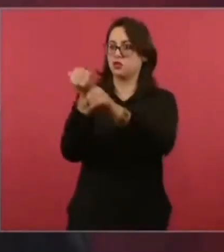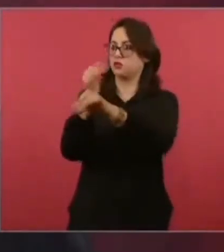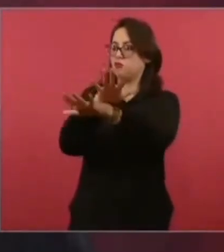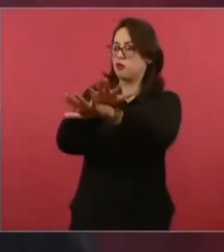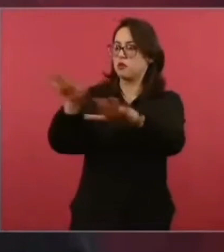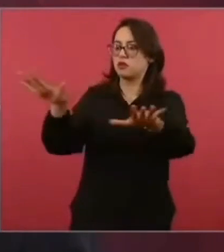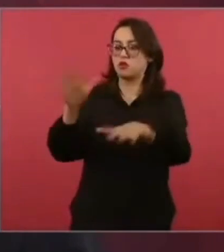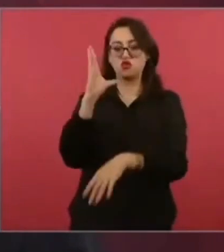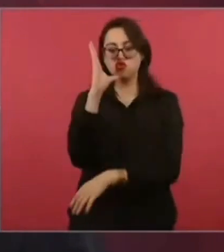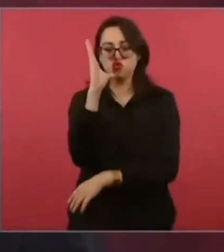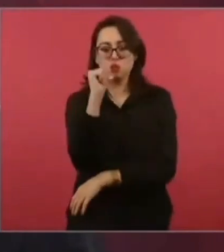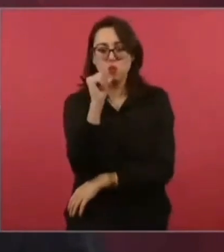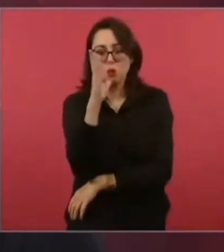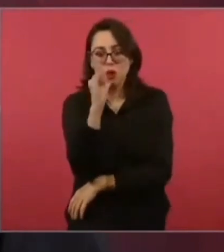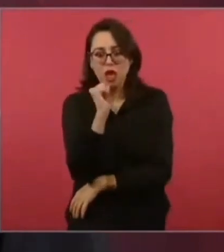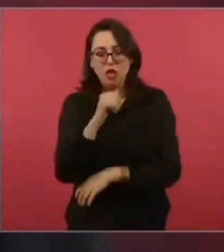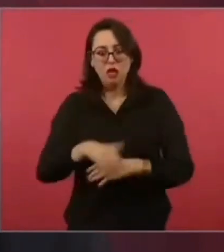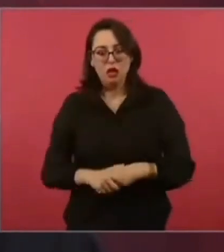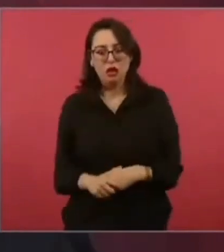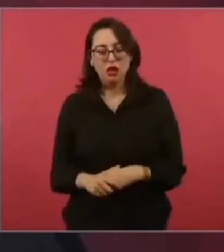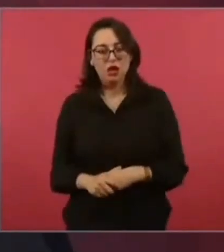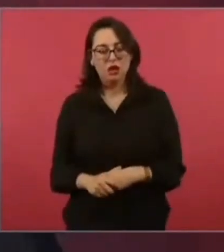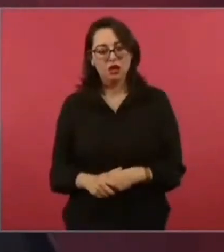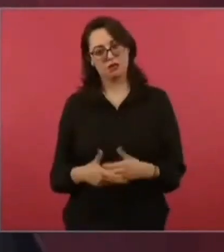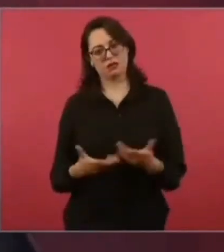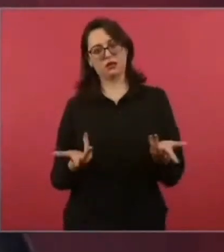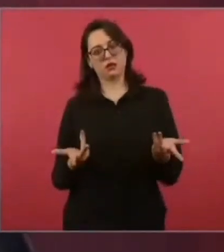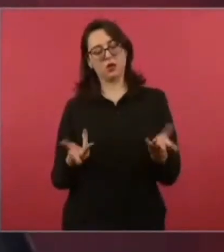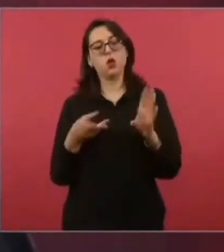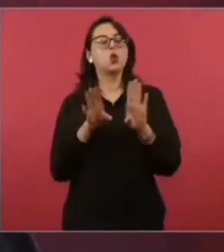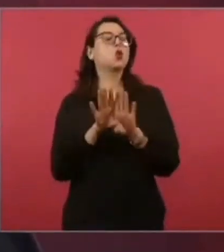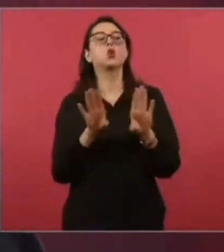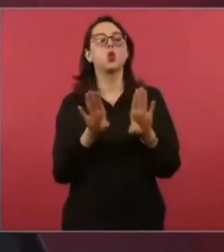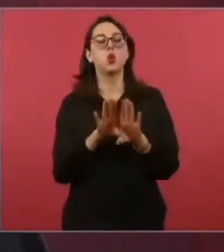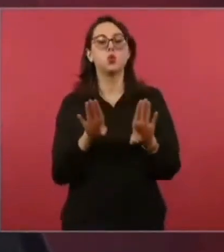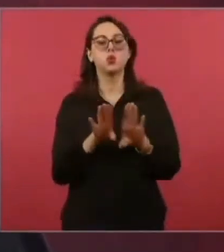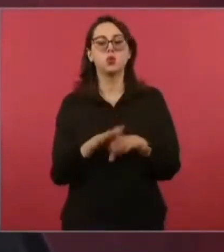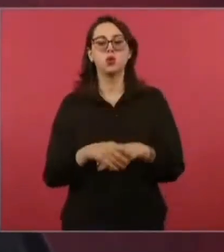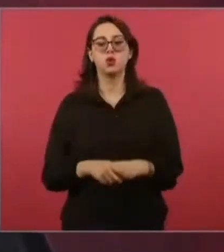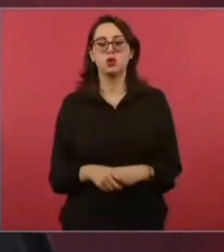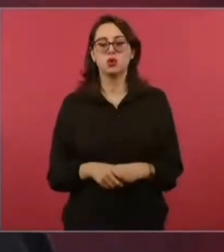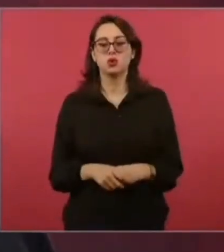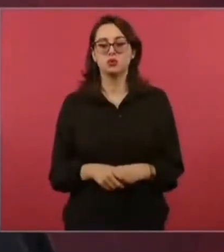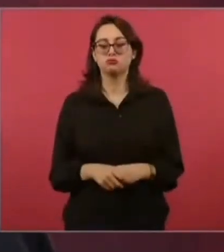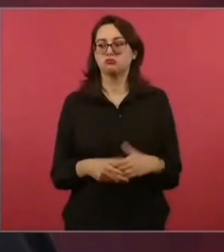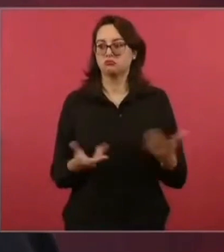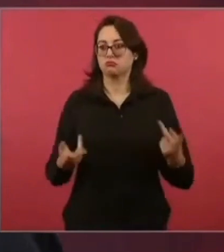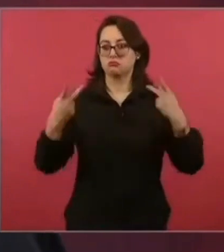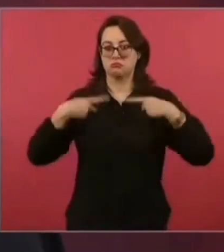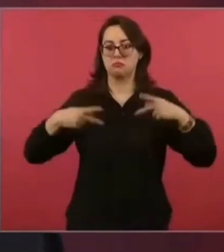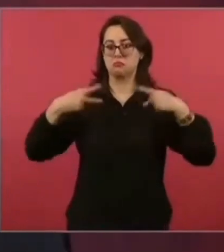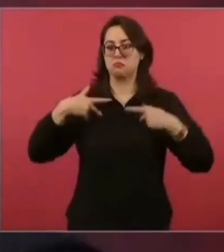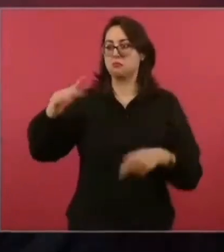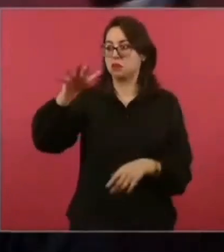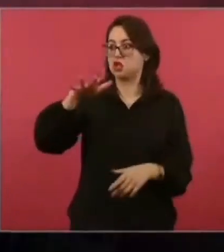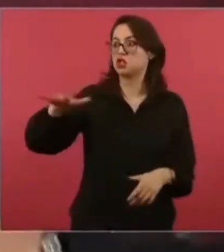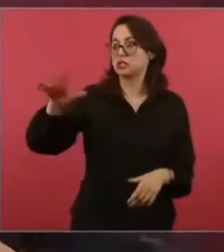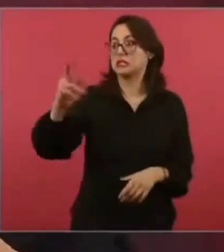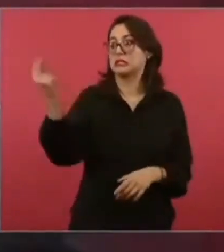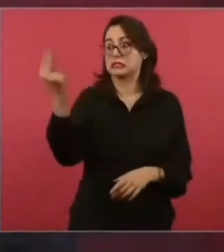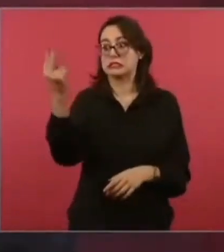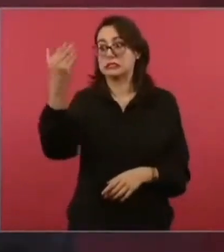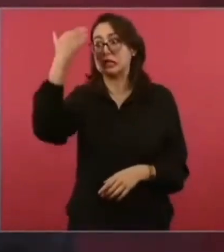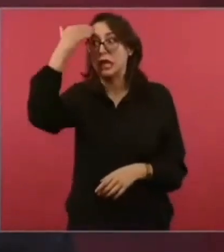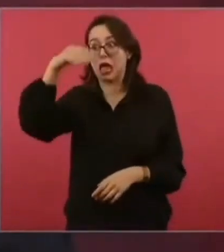que está acechando porque quiere